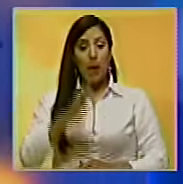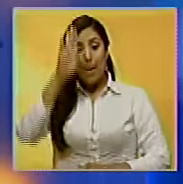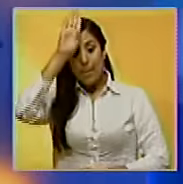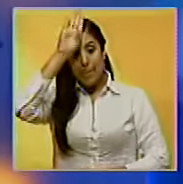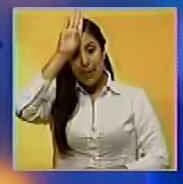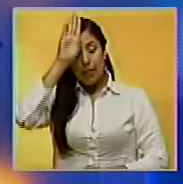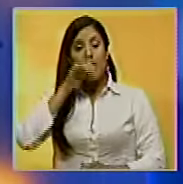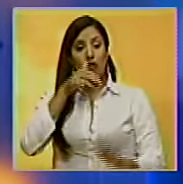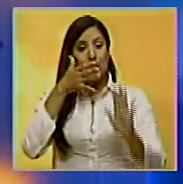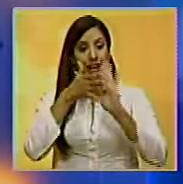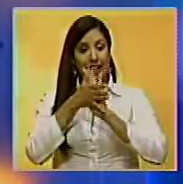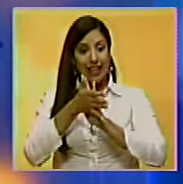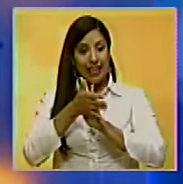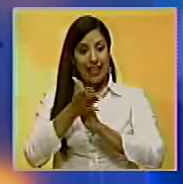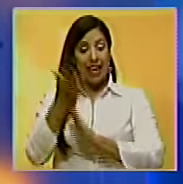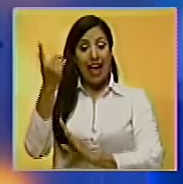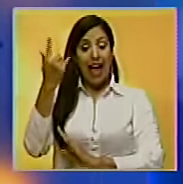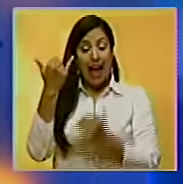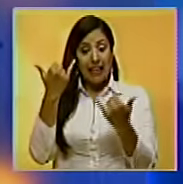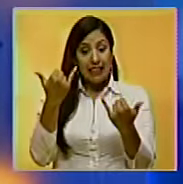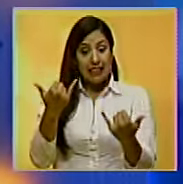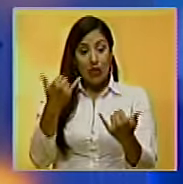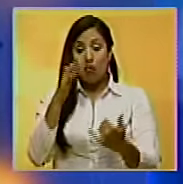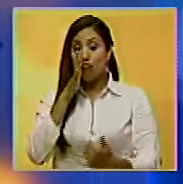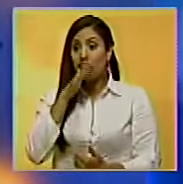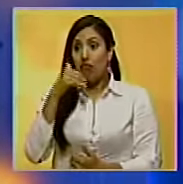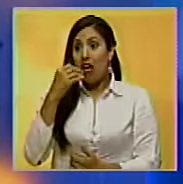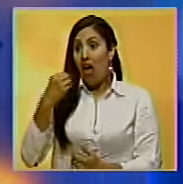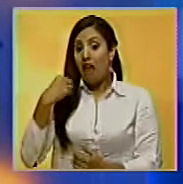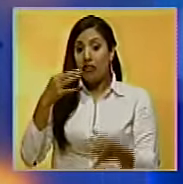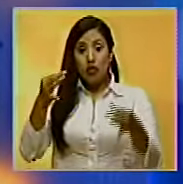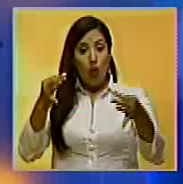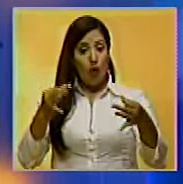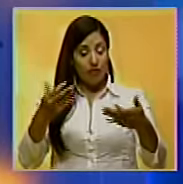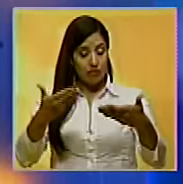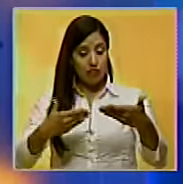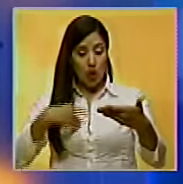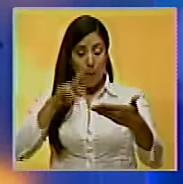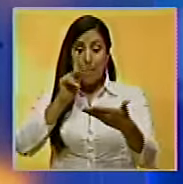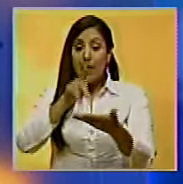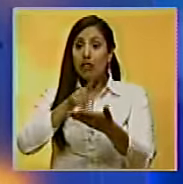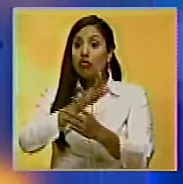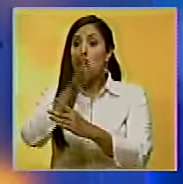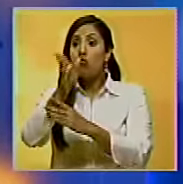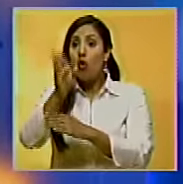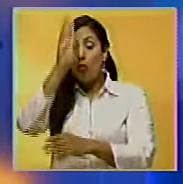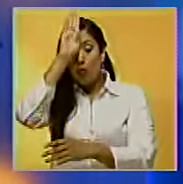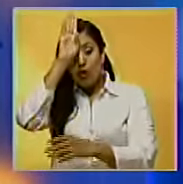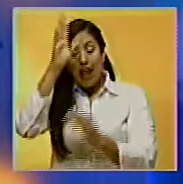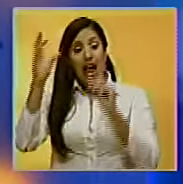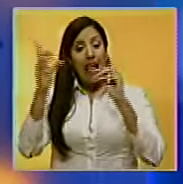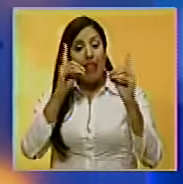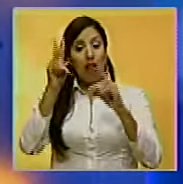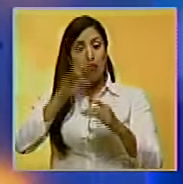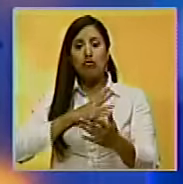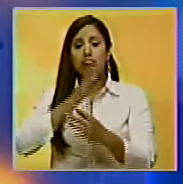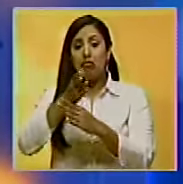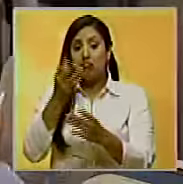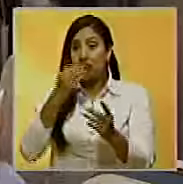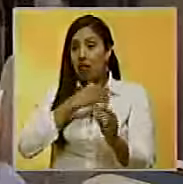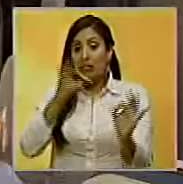Papa Francisco informó que hasta ahora no han solicitado formalmente la participación del Vaticano en un posible diálogo en Venezuela.